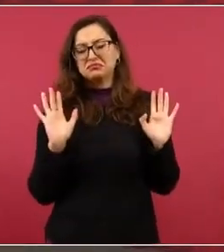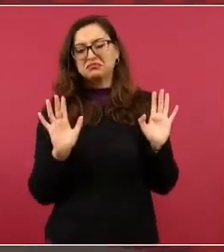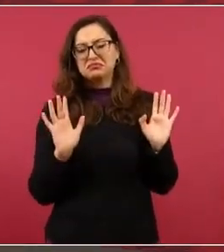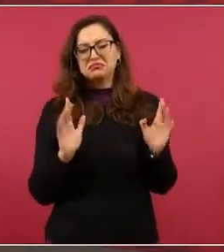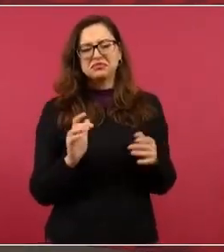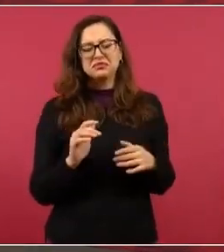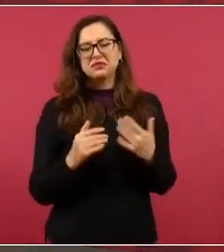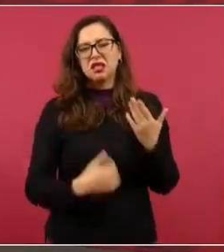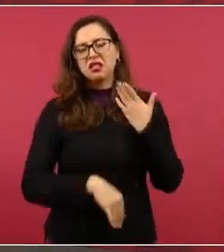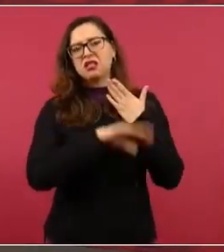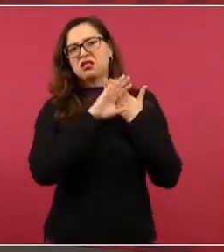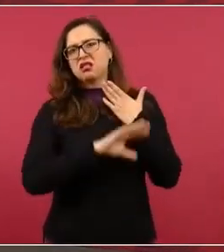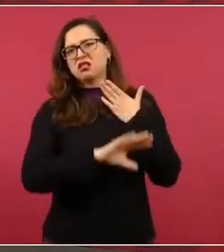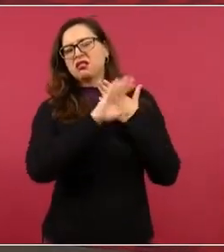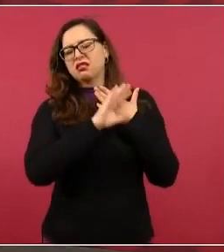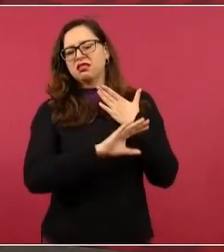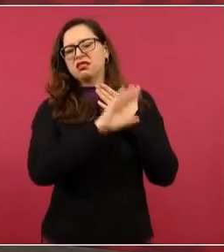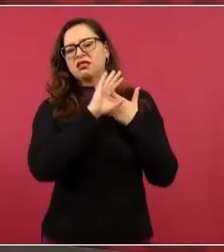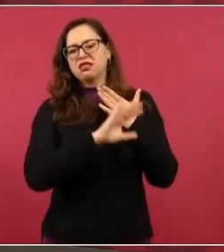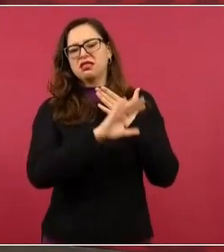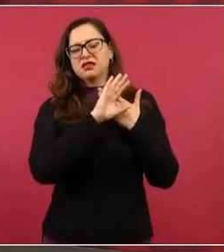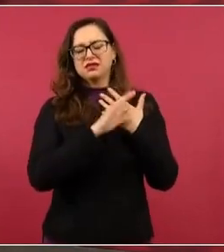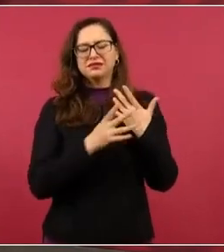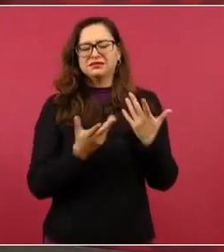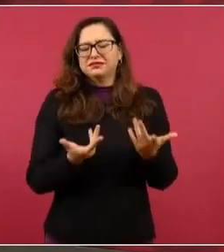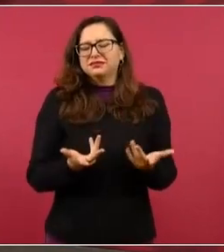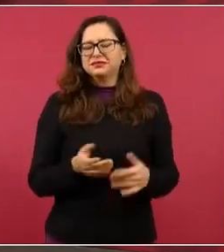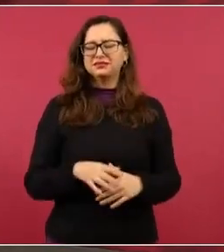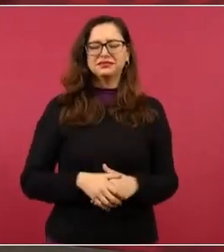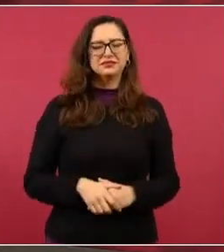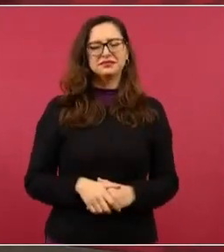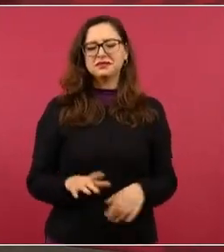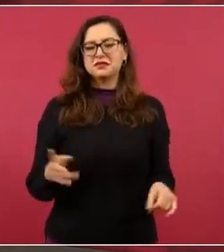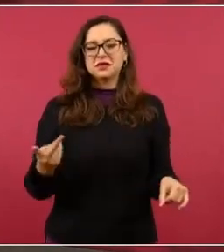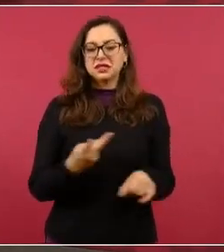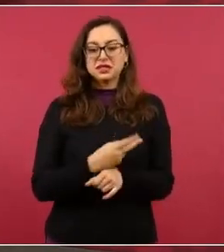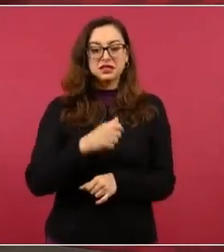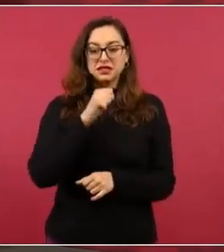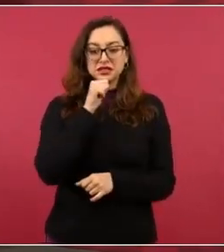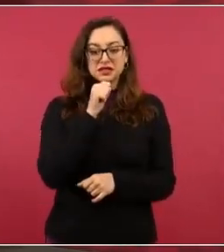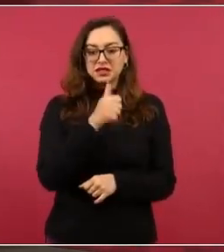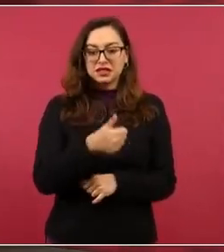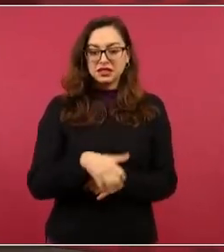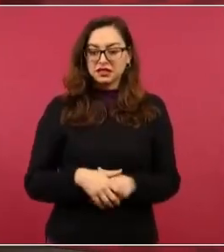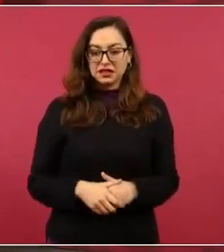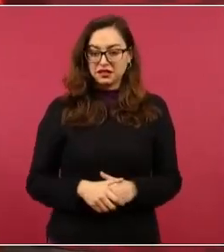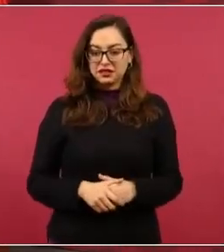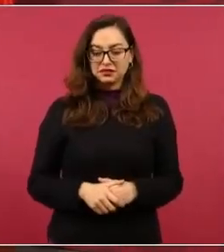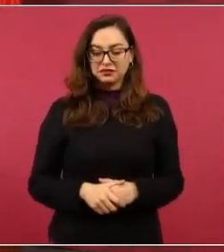puede